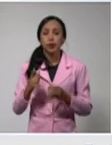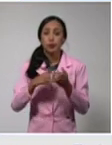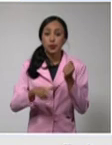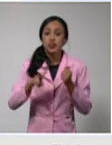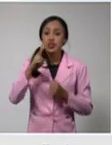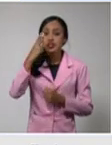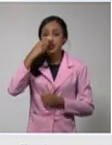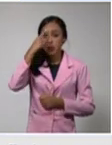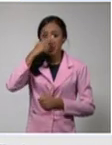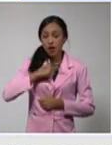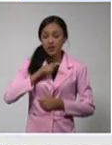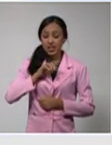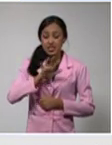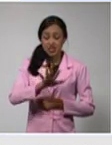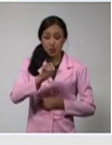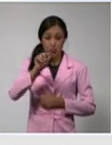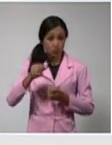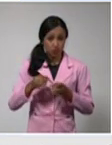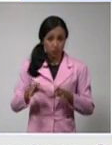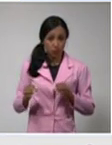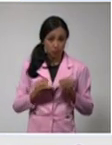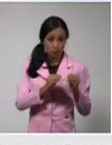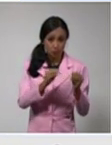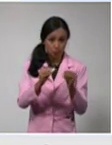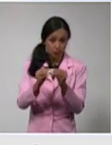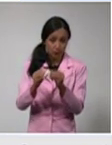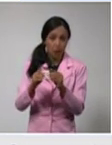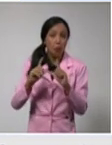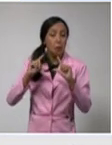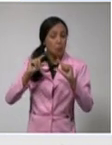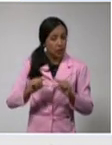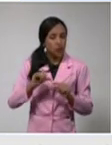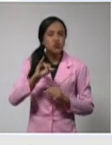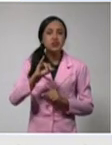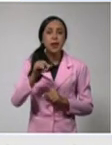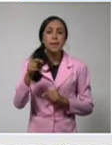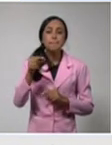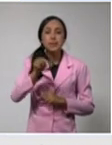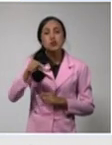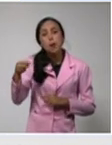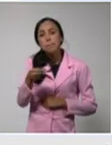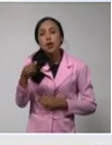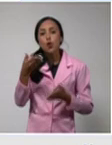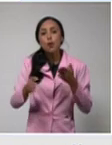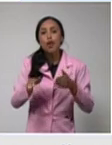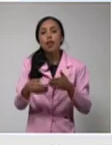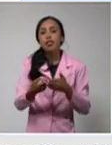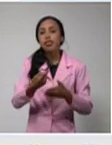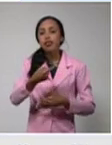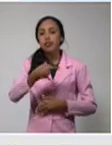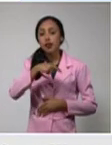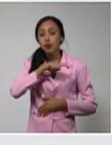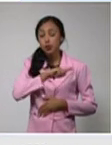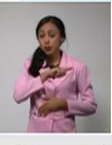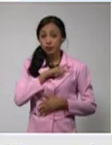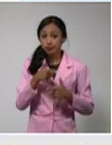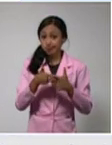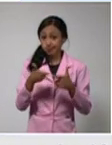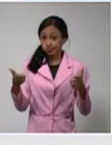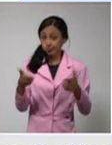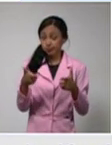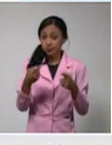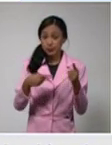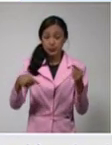autóctonos ayer, seis menos que el día anterior. El mayor número ayer en Baraguá,